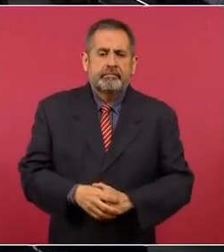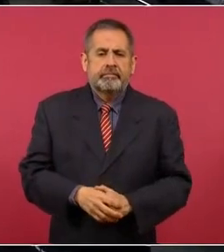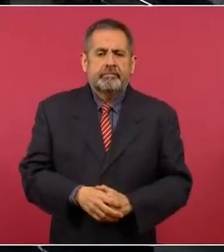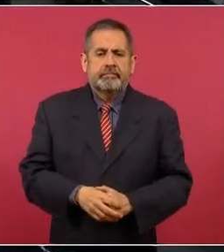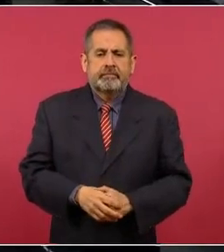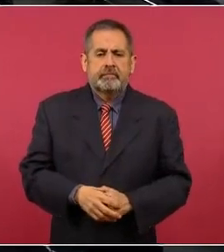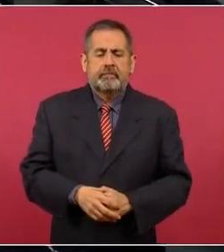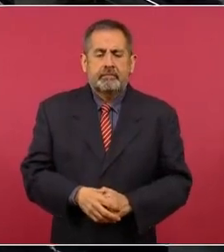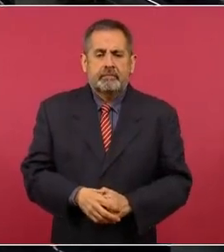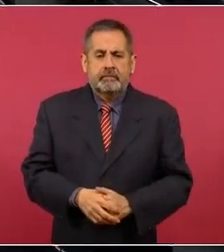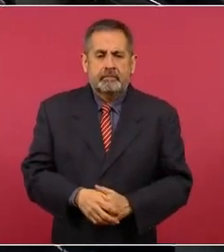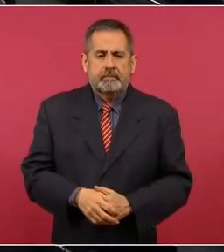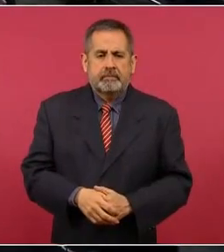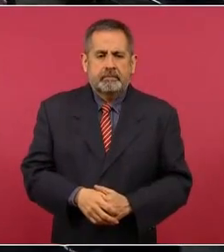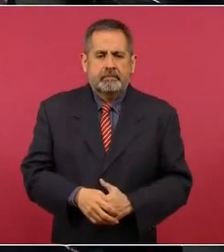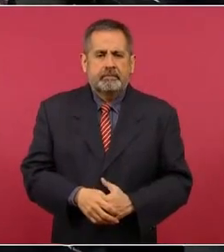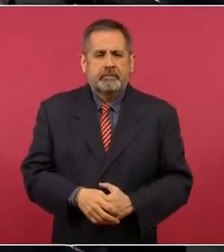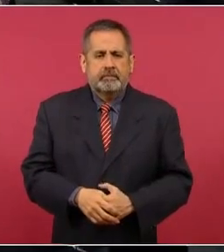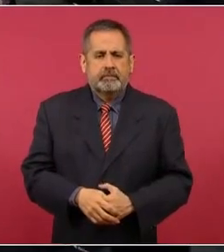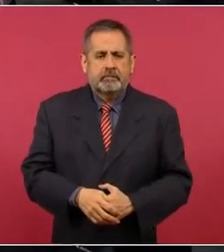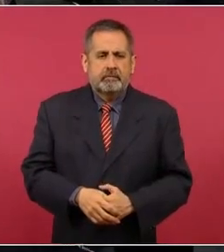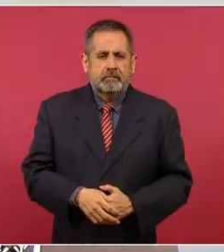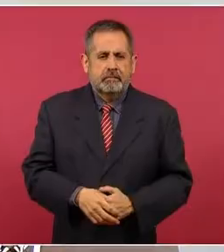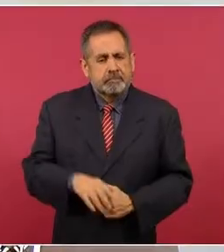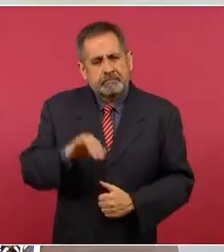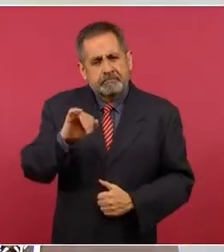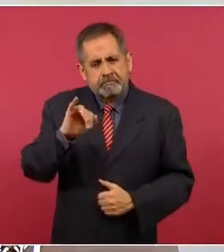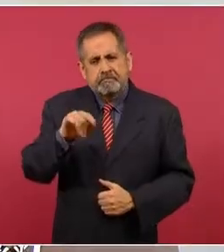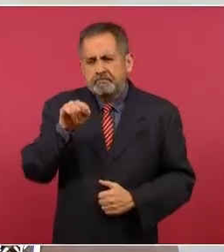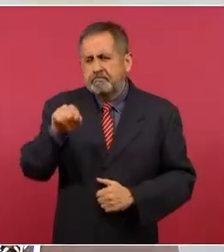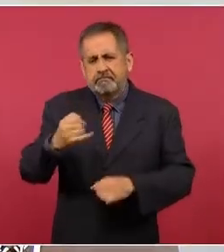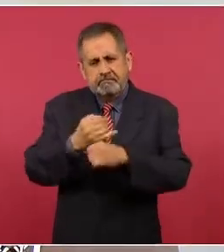y ahí van a informarles y todo, pero